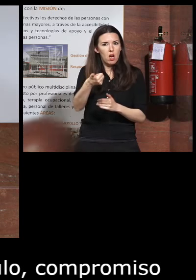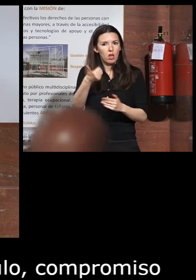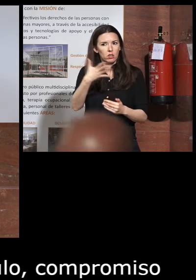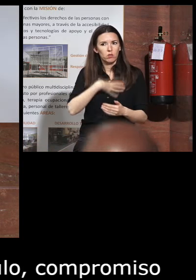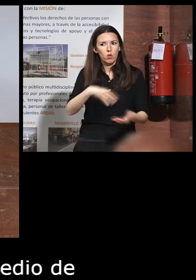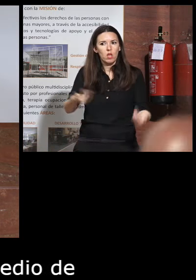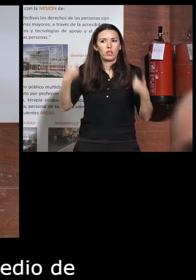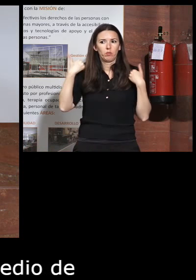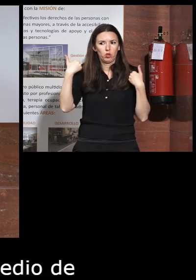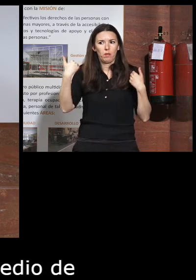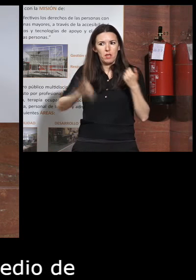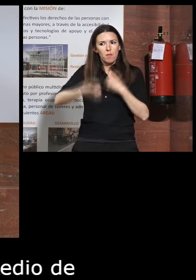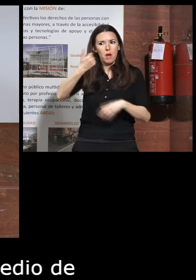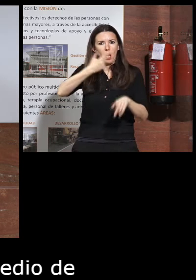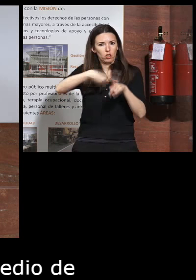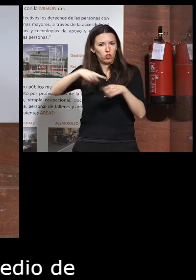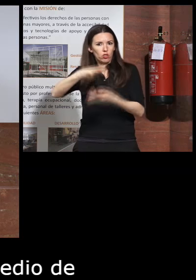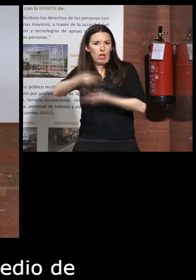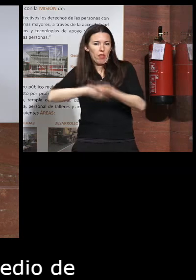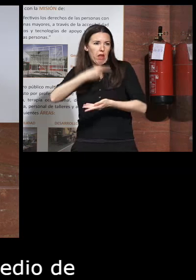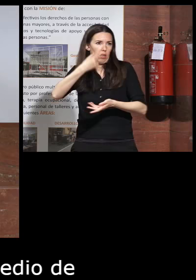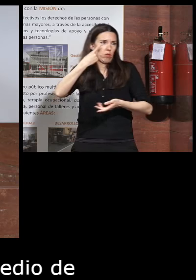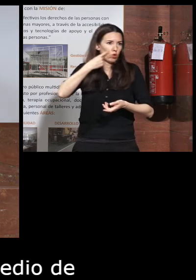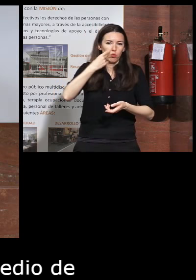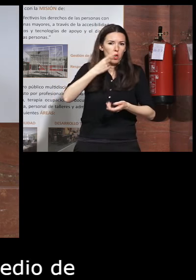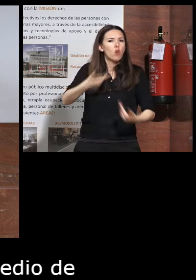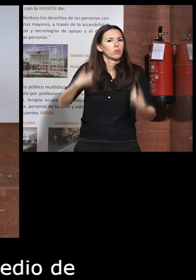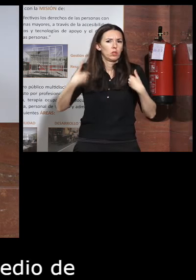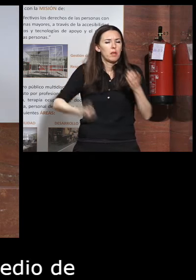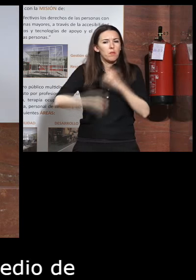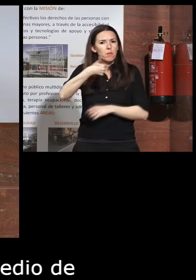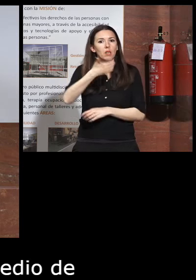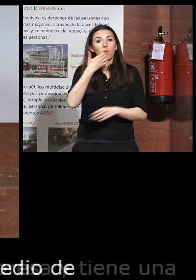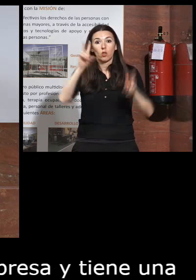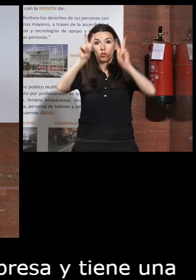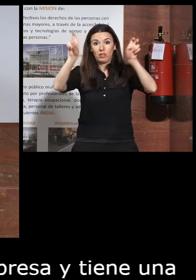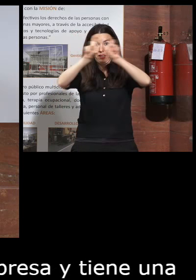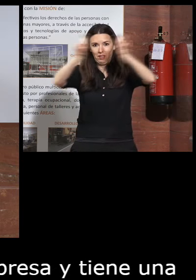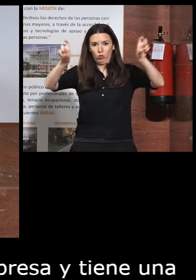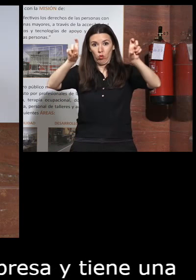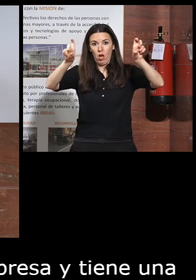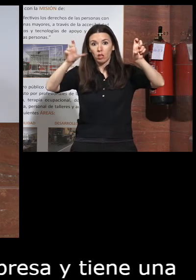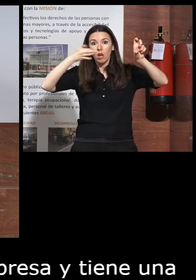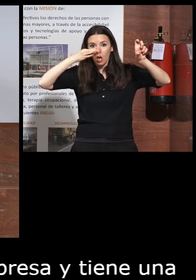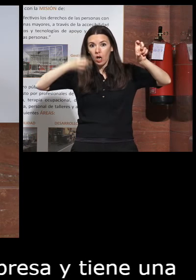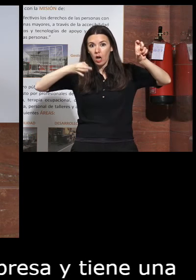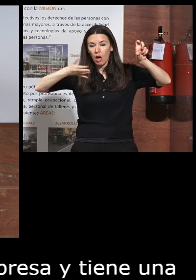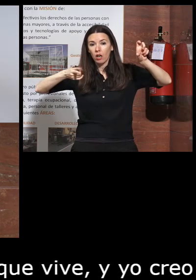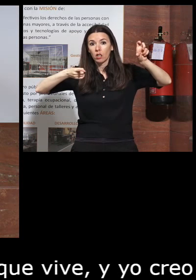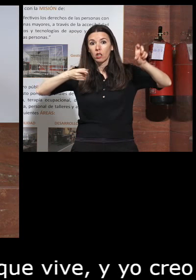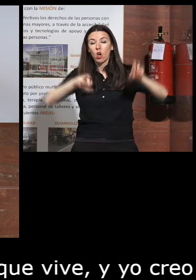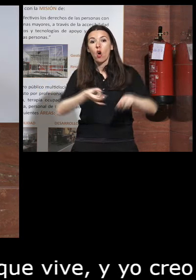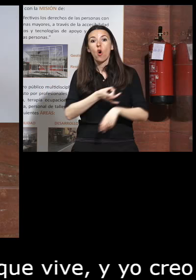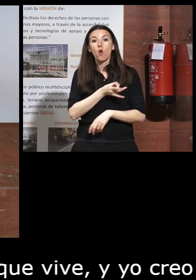responsabilidad de las cosas que hace habitualmente y por ejemplo os podría dar un titular que es real que es la